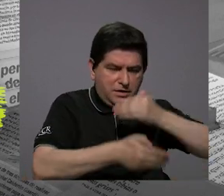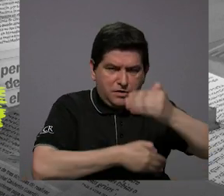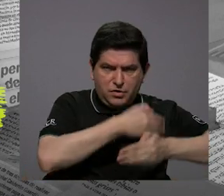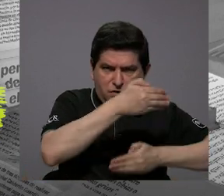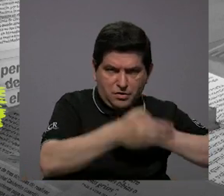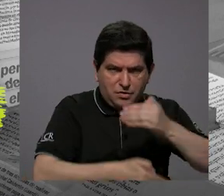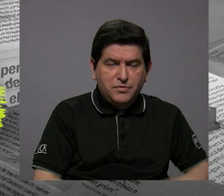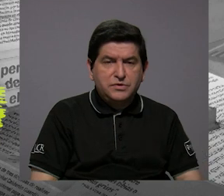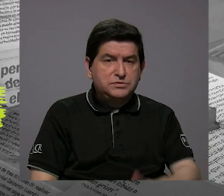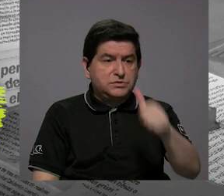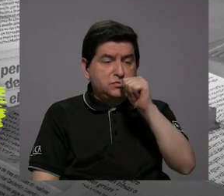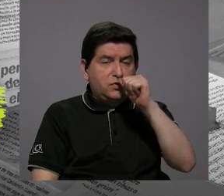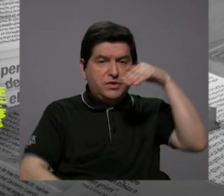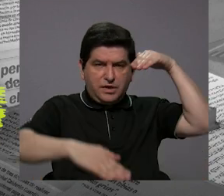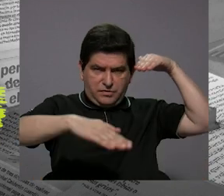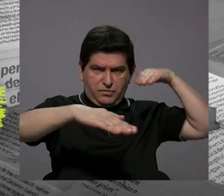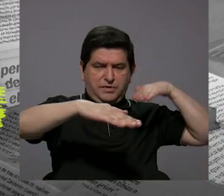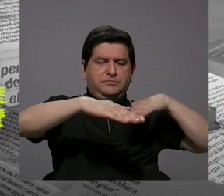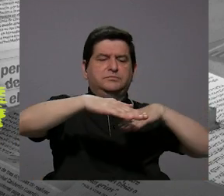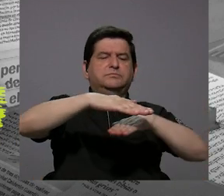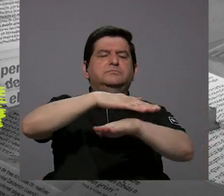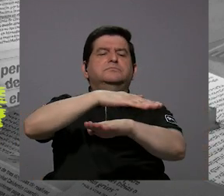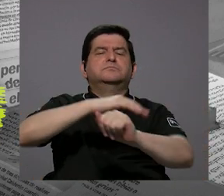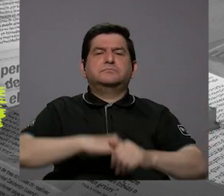propiamente del agua subterránea.